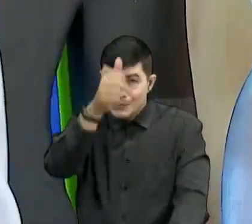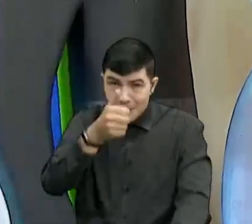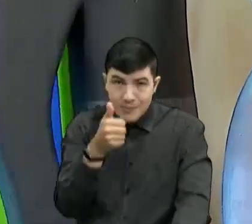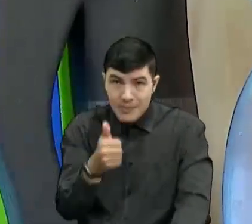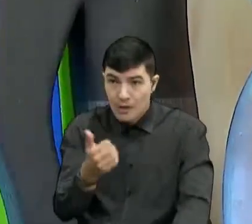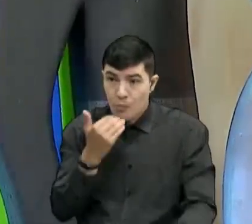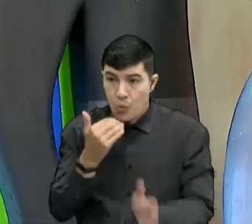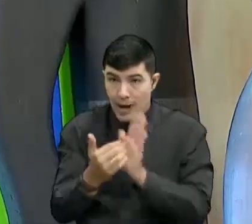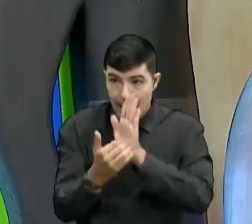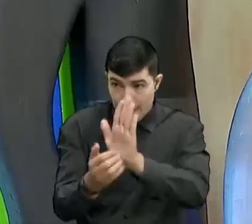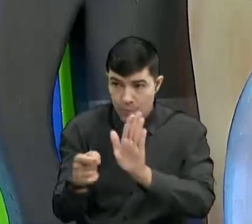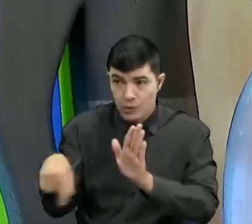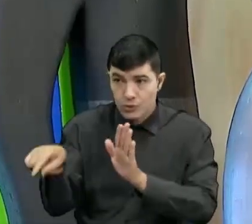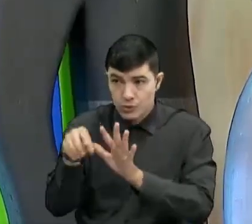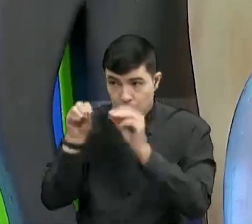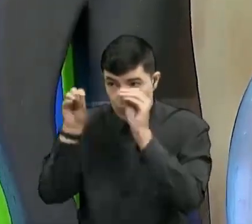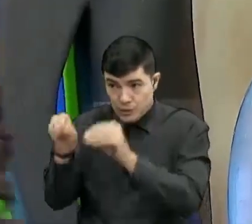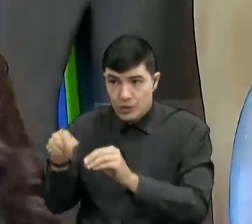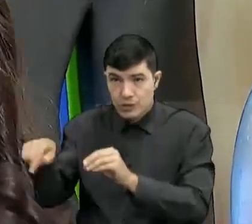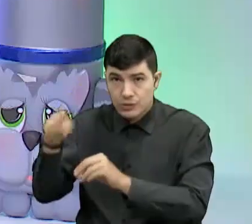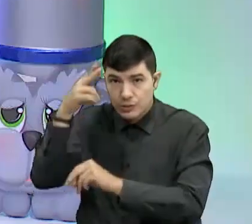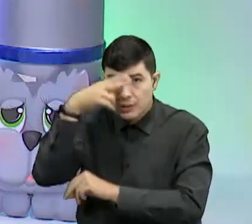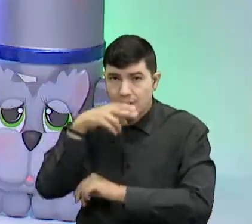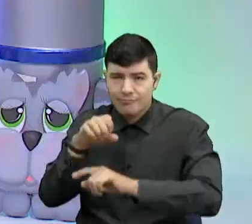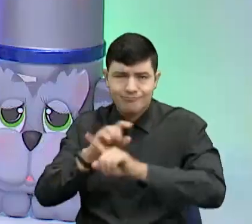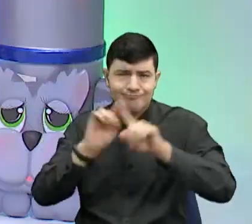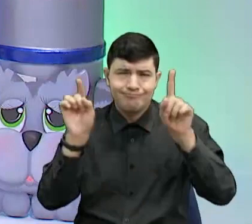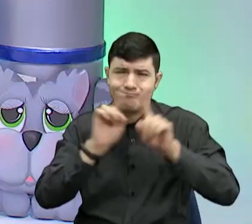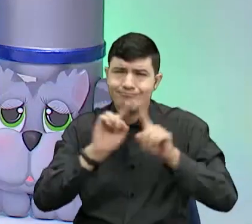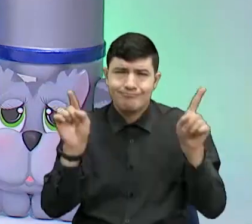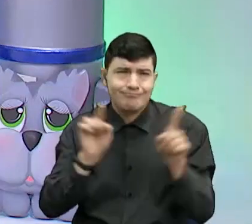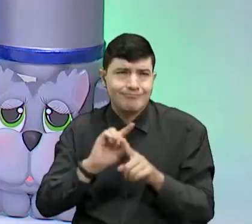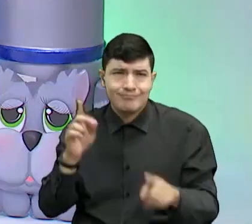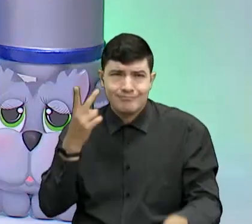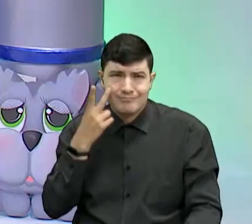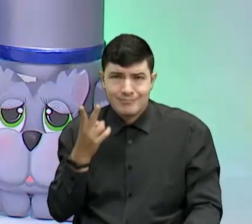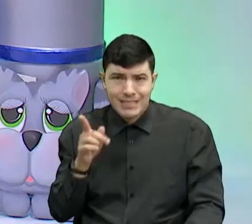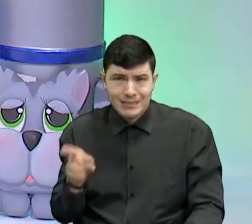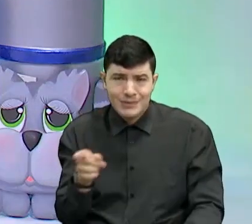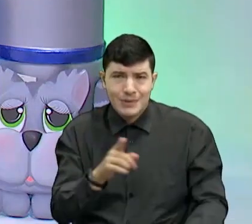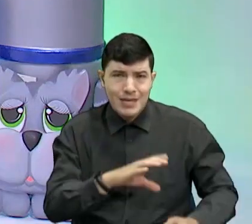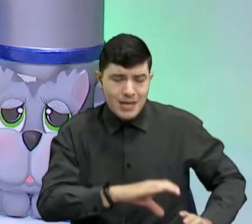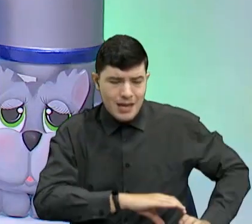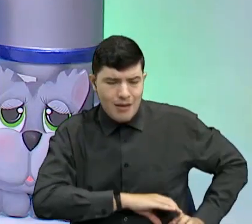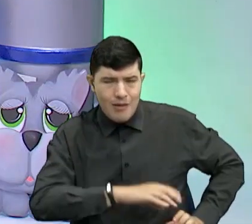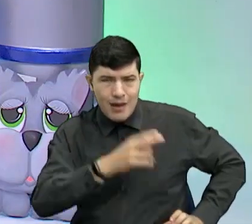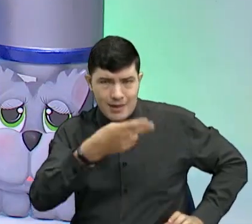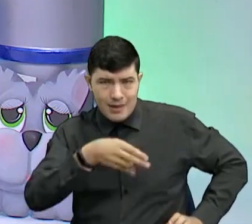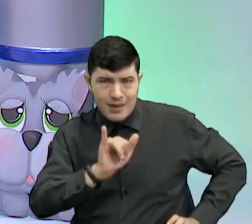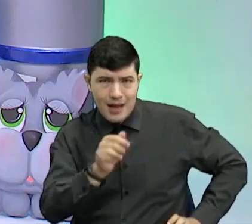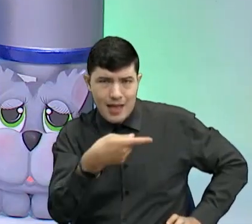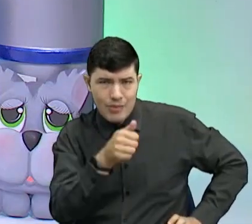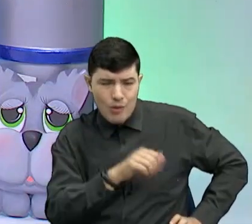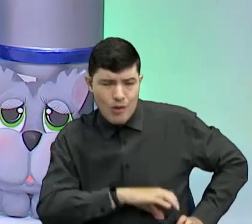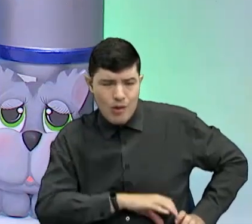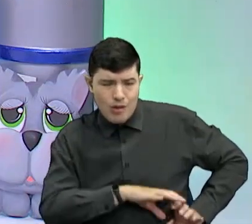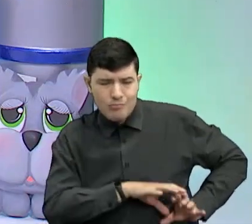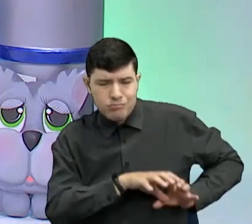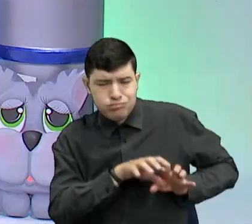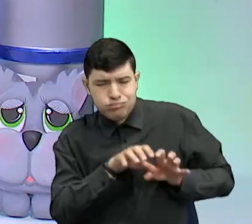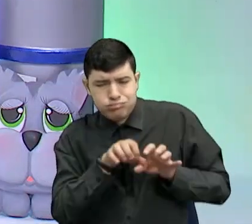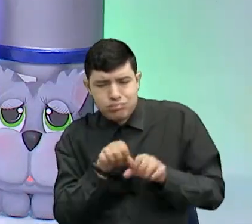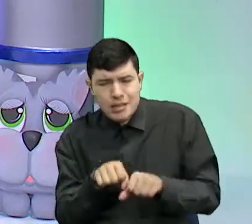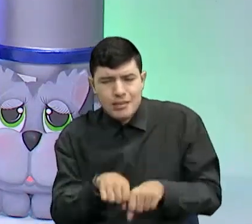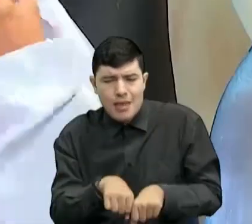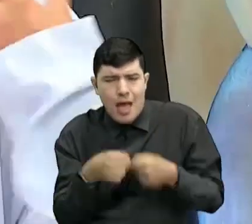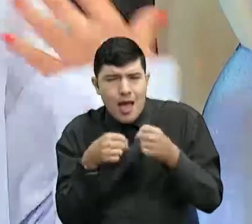ejemplo para enseñarle a nuestros hijos. Miren cómo se convierte el hígado, cómo se daña todo el